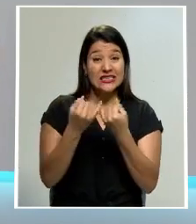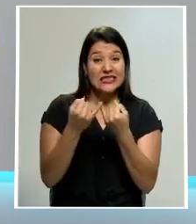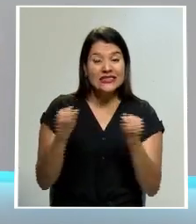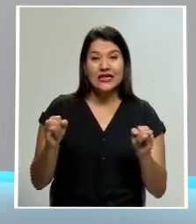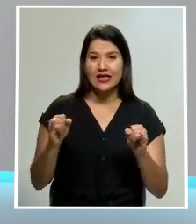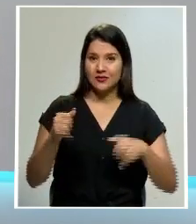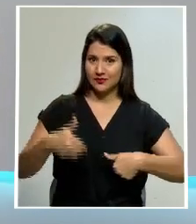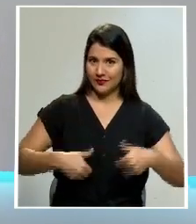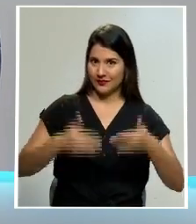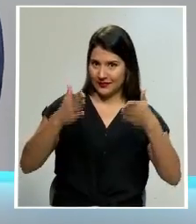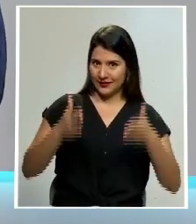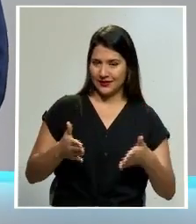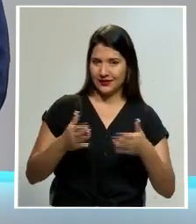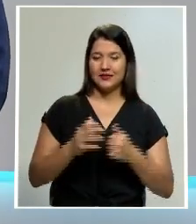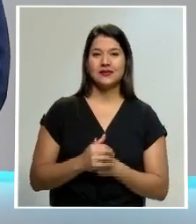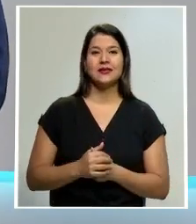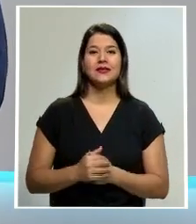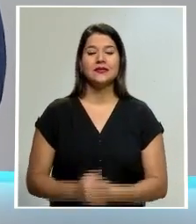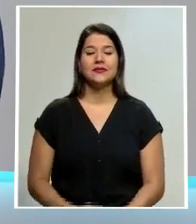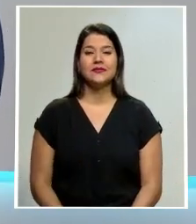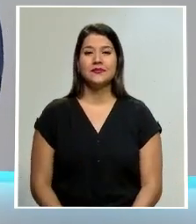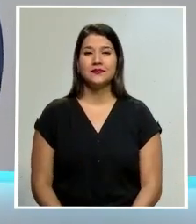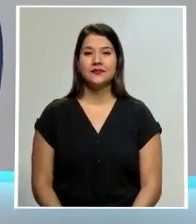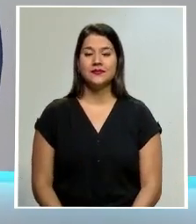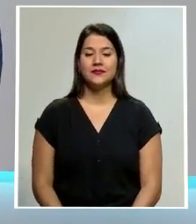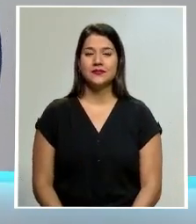rivales en la ruta mundialista tienen un proceso sólido.